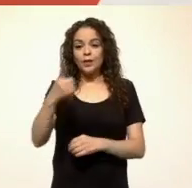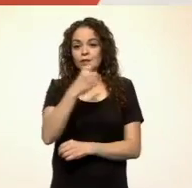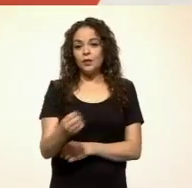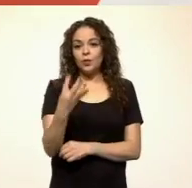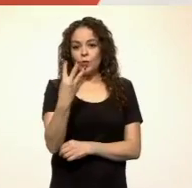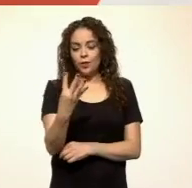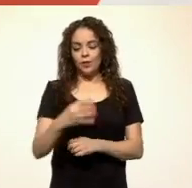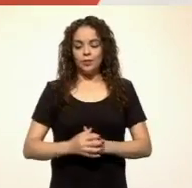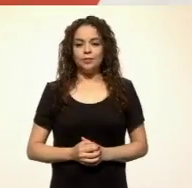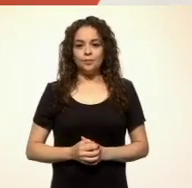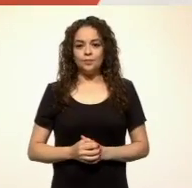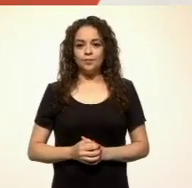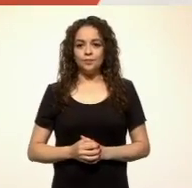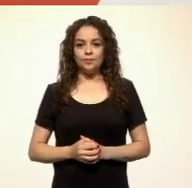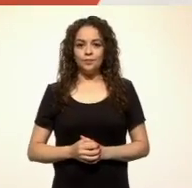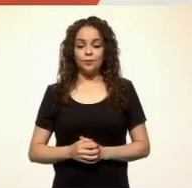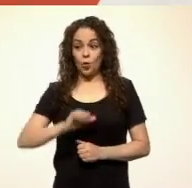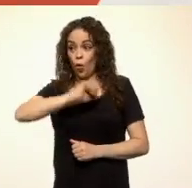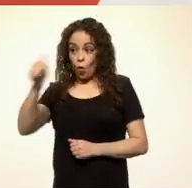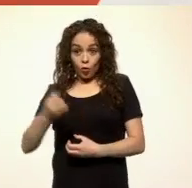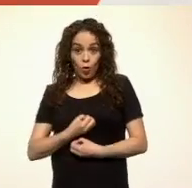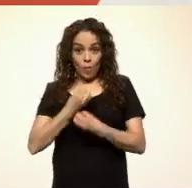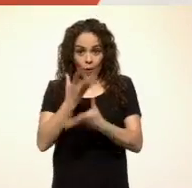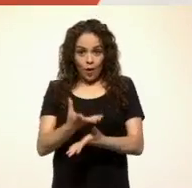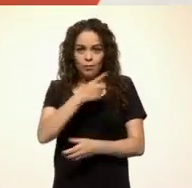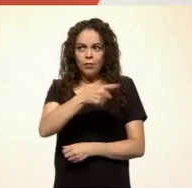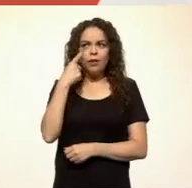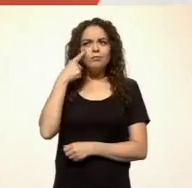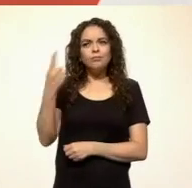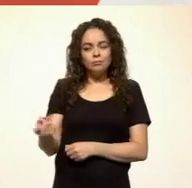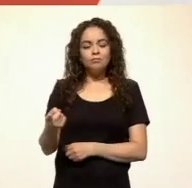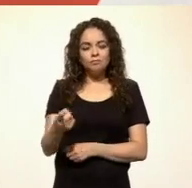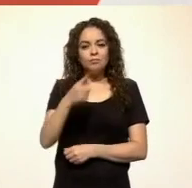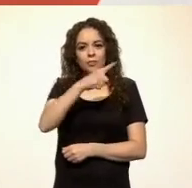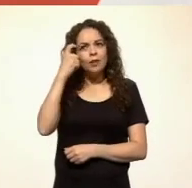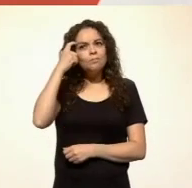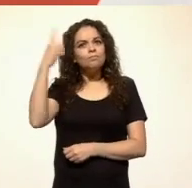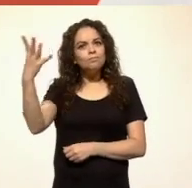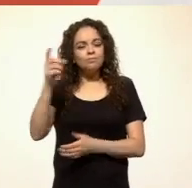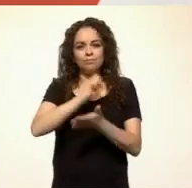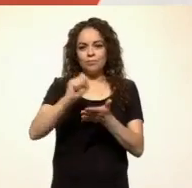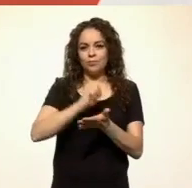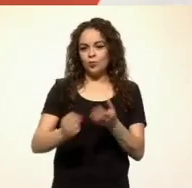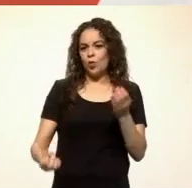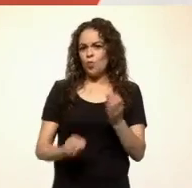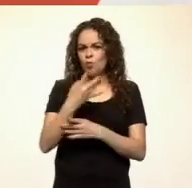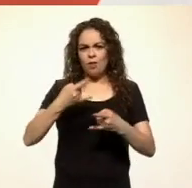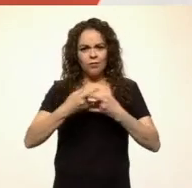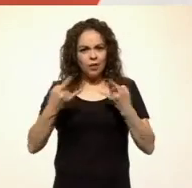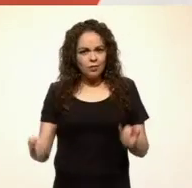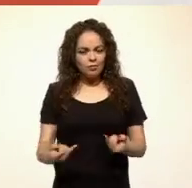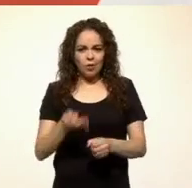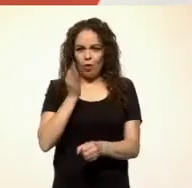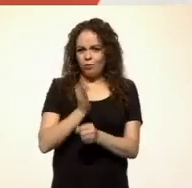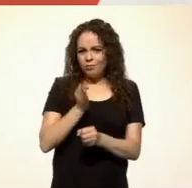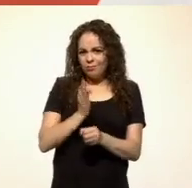En los siguientes poemas verás cómo los poetas crean historias curiosas, extrañas y chistosas que